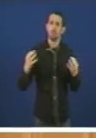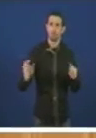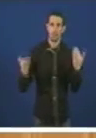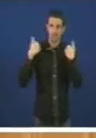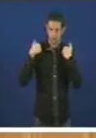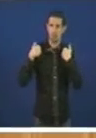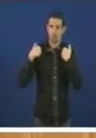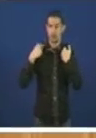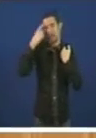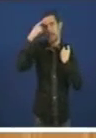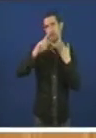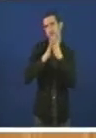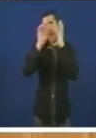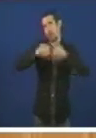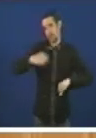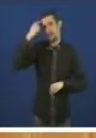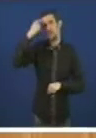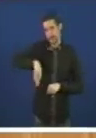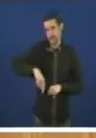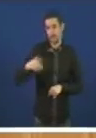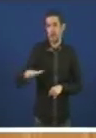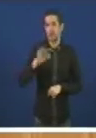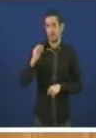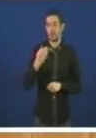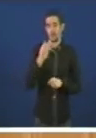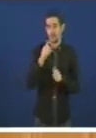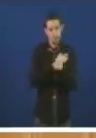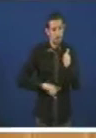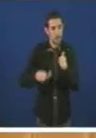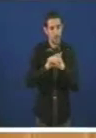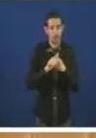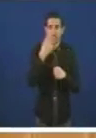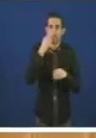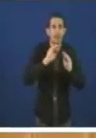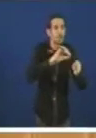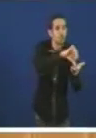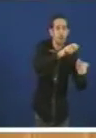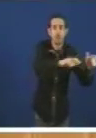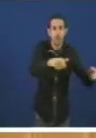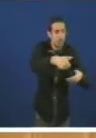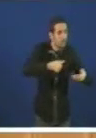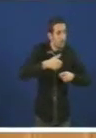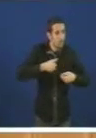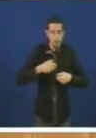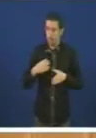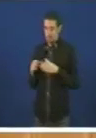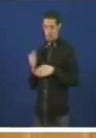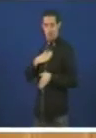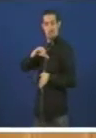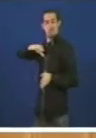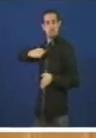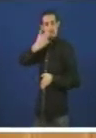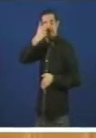chegar a acordos que somos capaces de antepoñeros intereses dos cidadáns por riba dos intereses dos partidos que somos